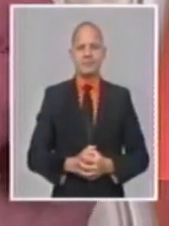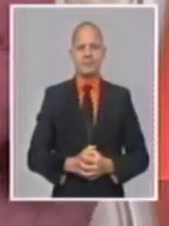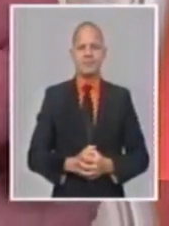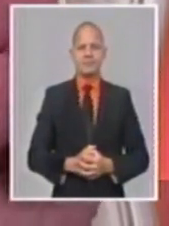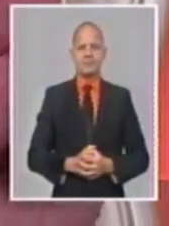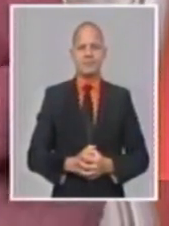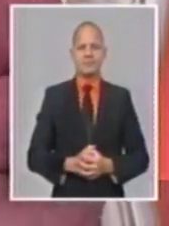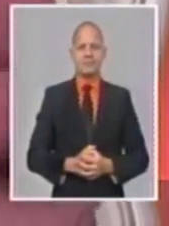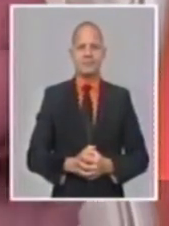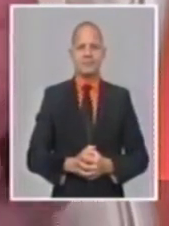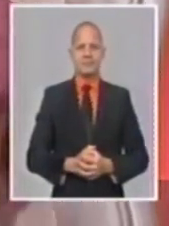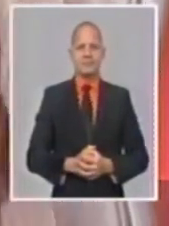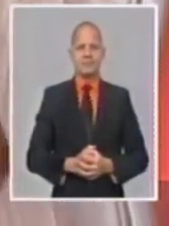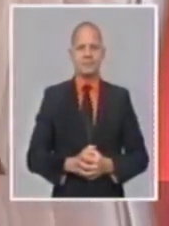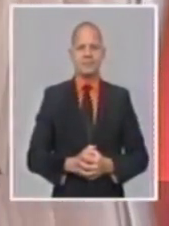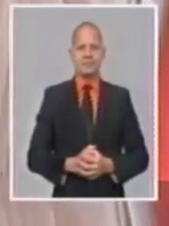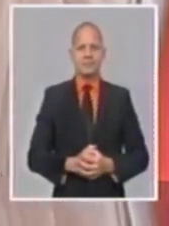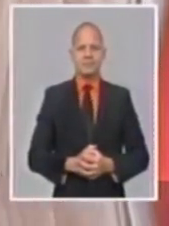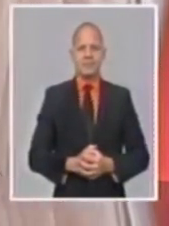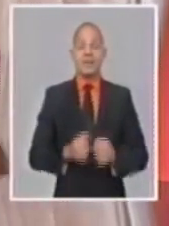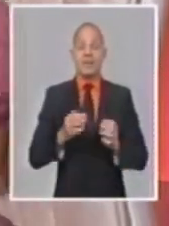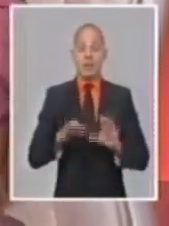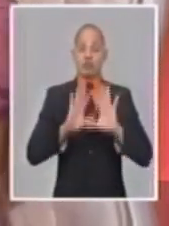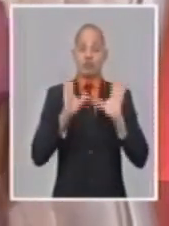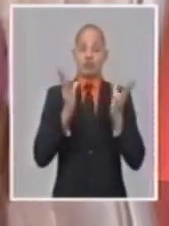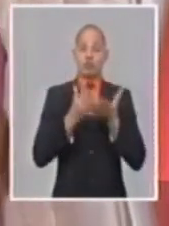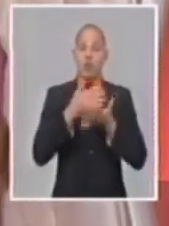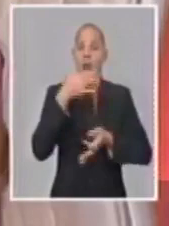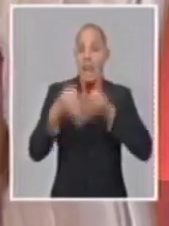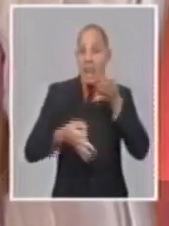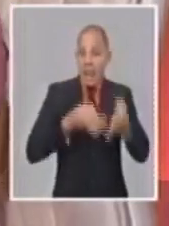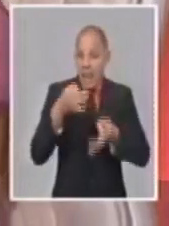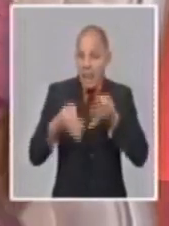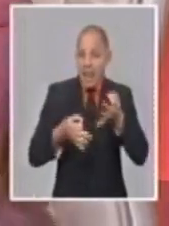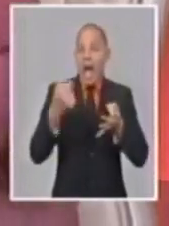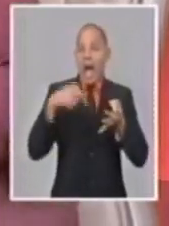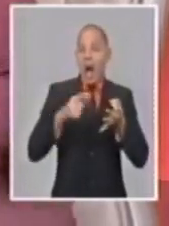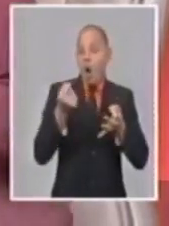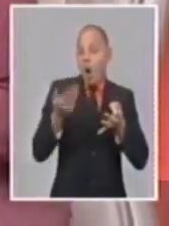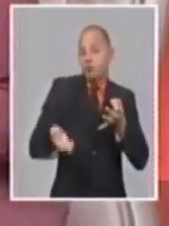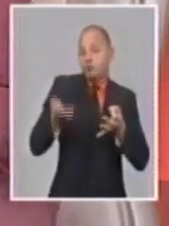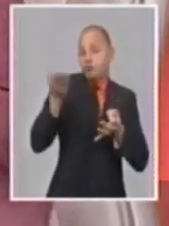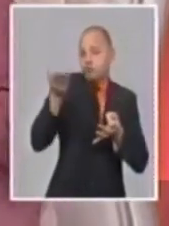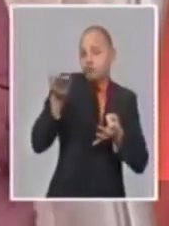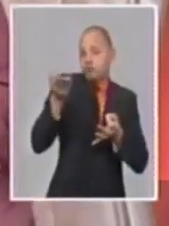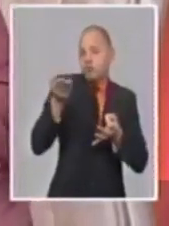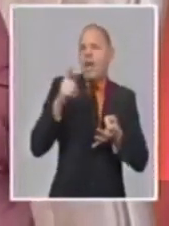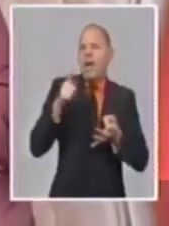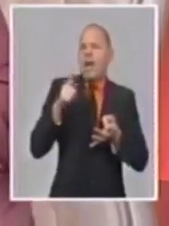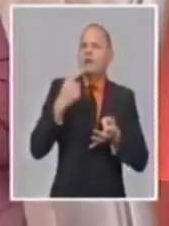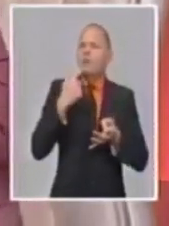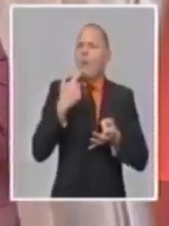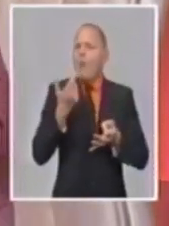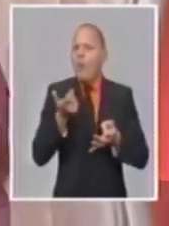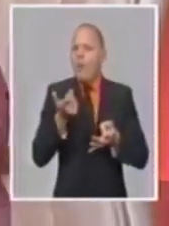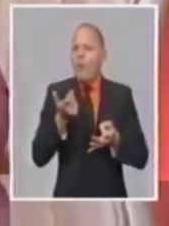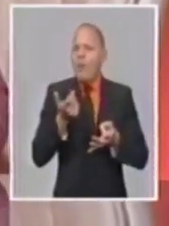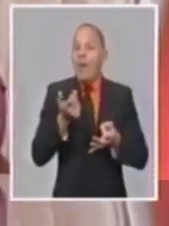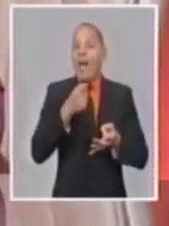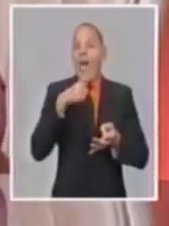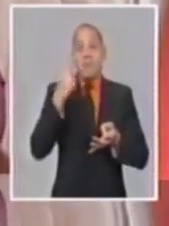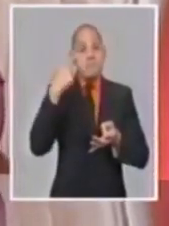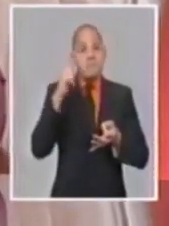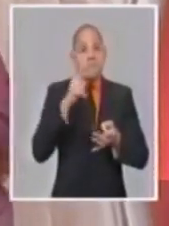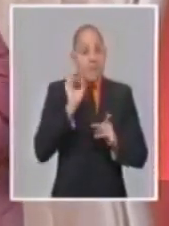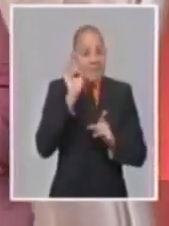hemos regulado para que todo el efecto de esa devaluación o del incremento de esos costos no lleguen desde el